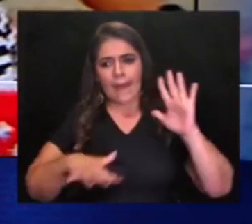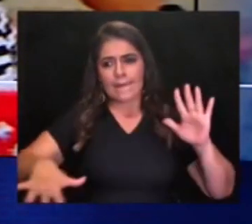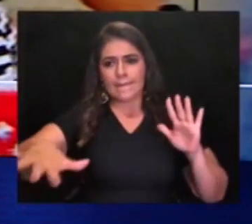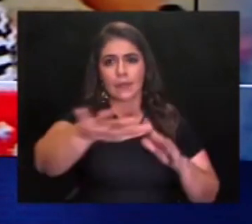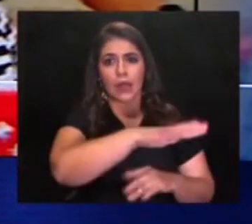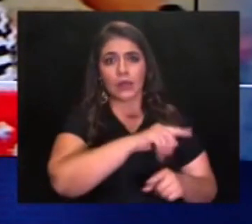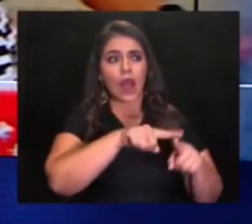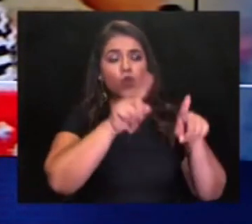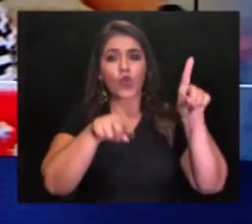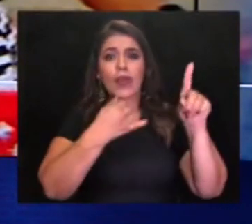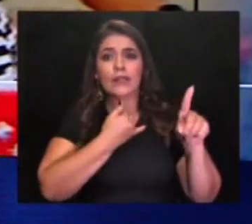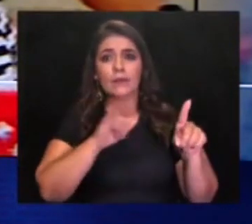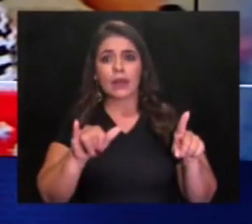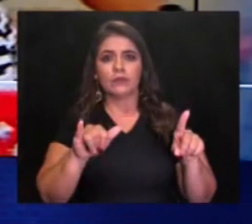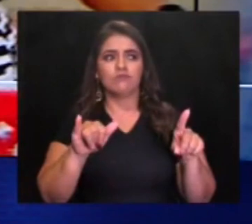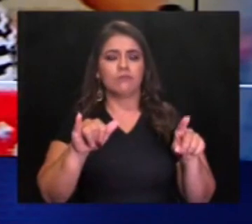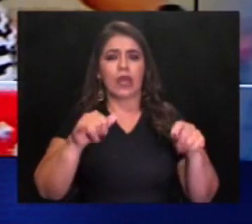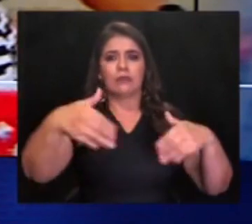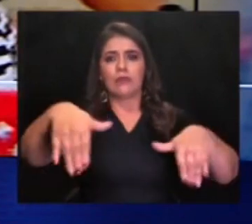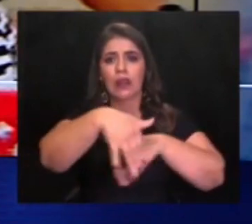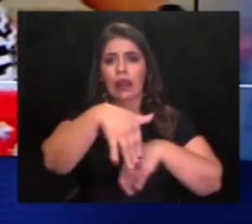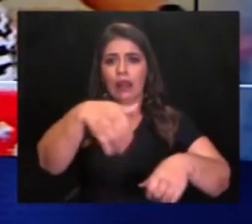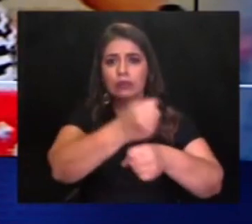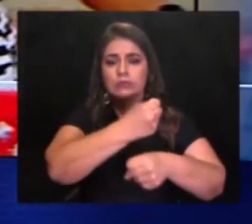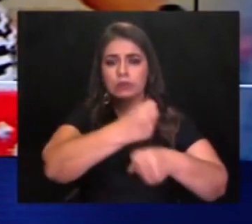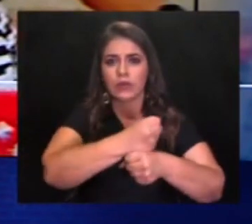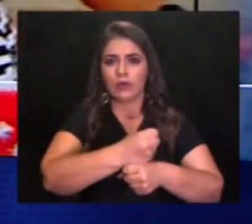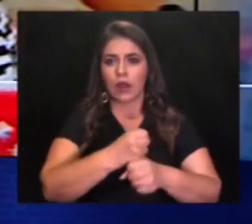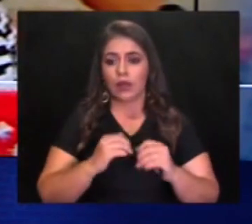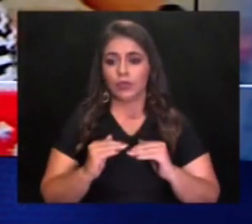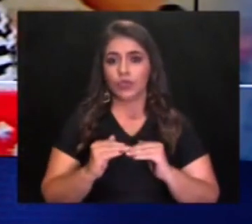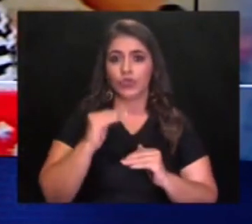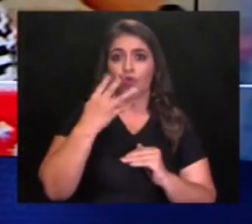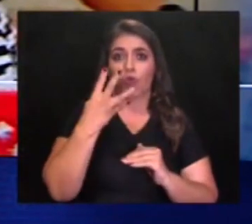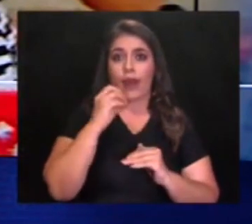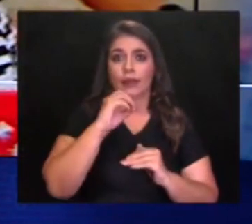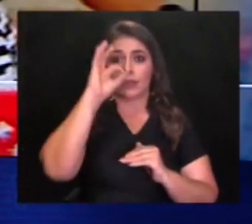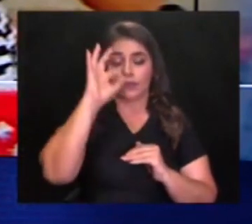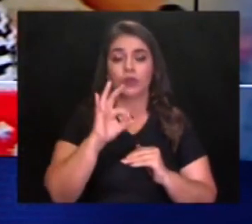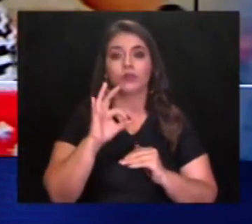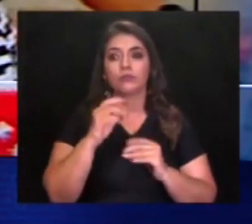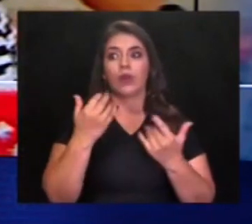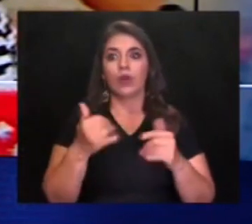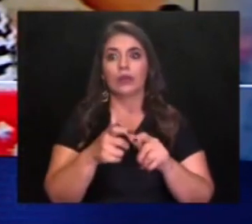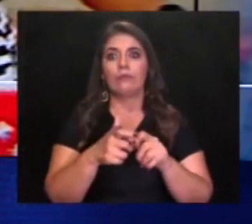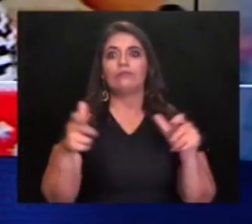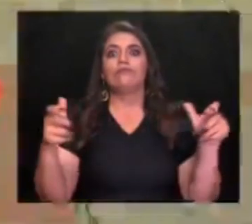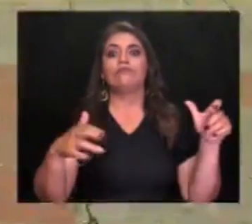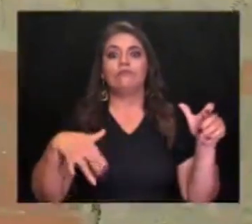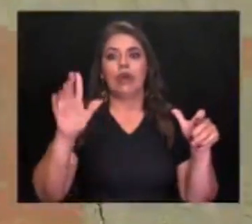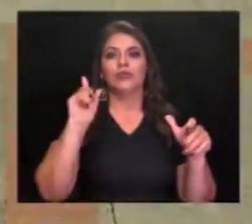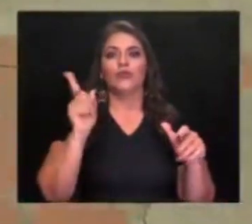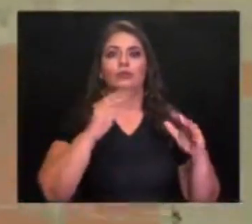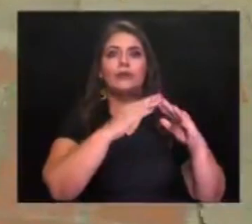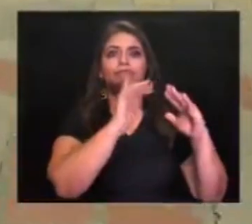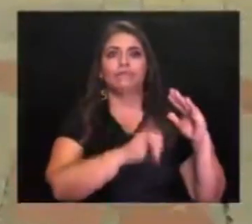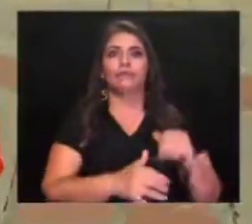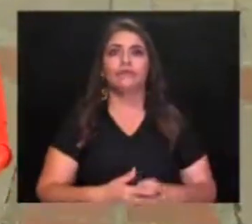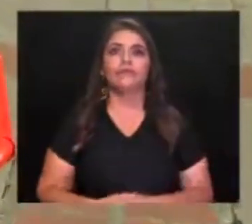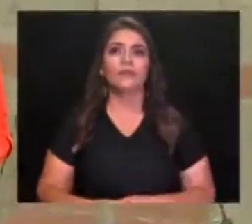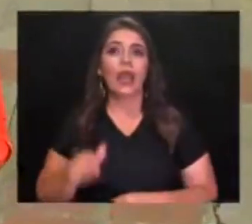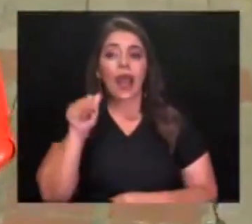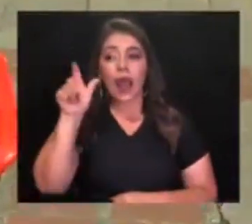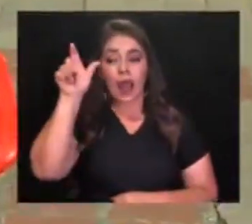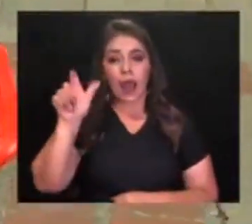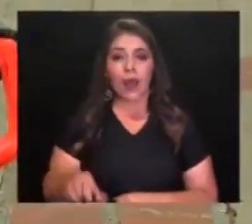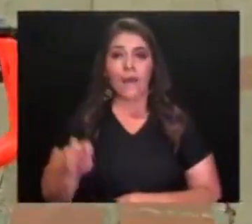supera el 40%, cifra que según los expertos crecerá por el aislamiento preventivo obligatorio. María Victoria